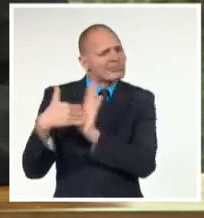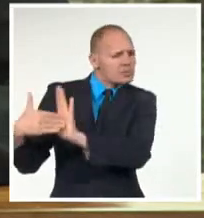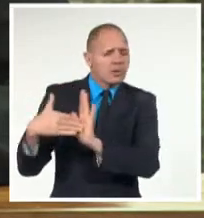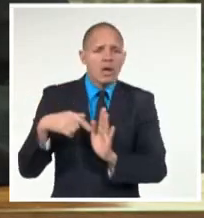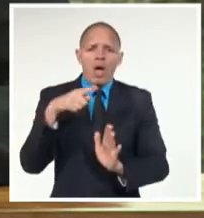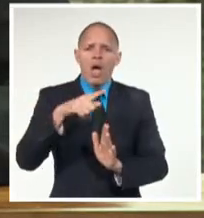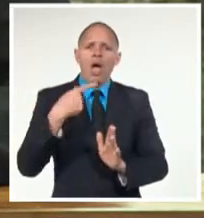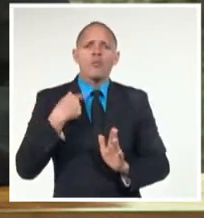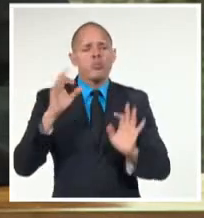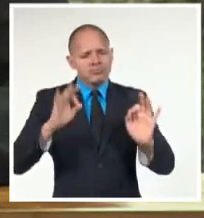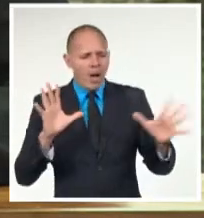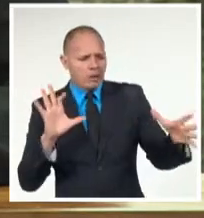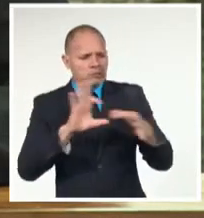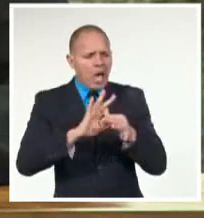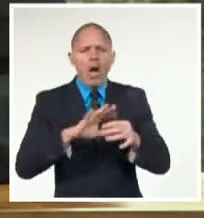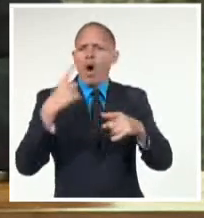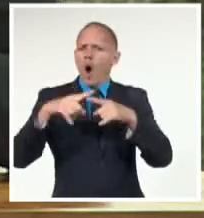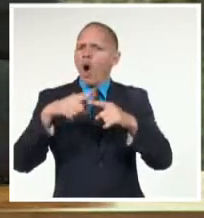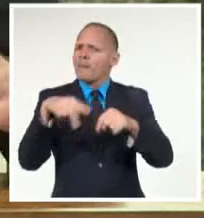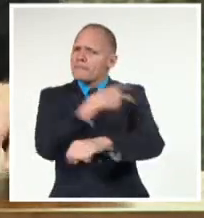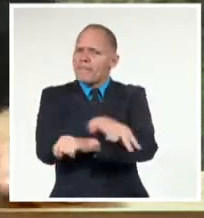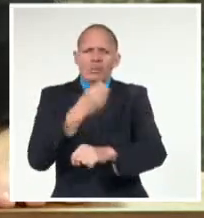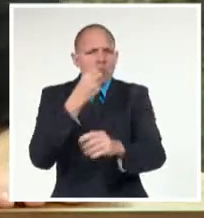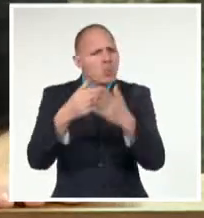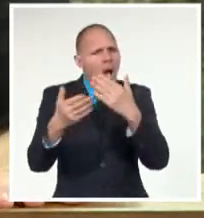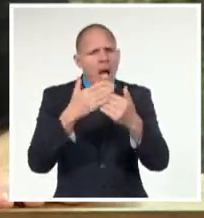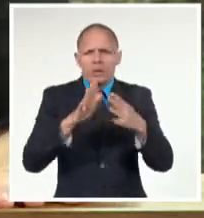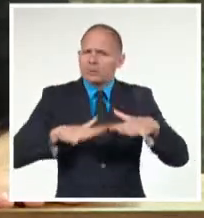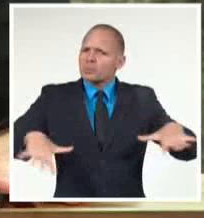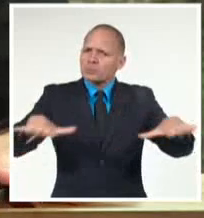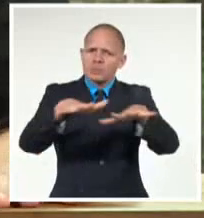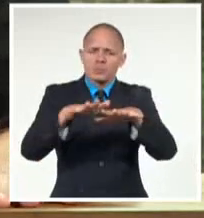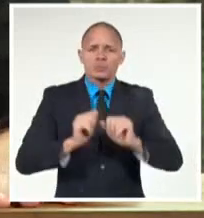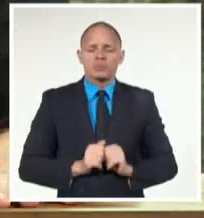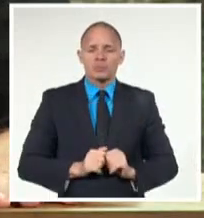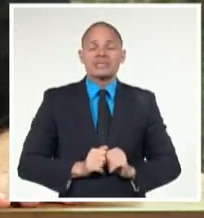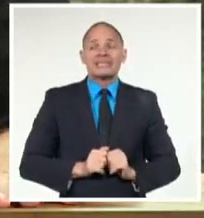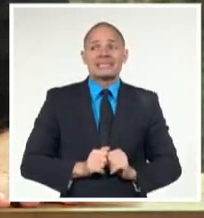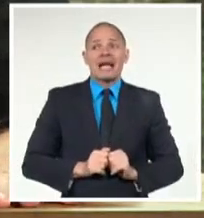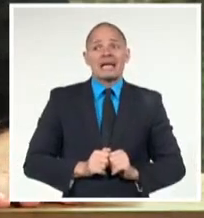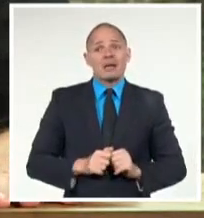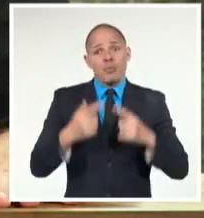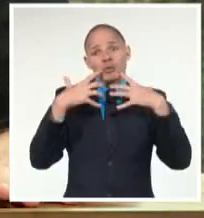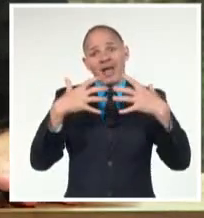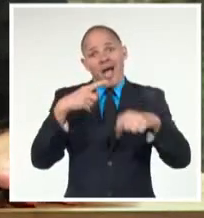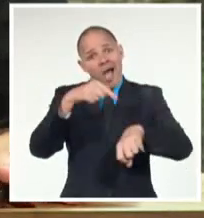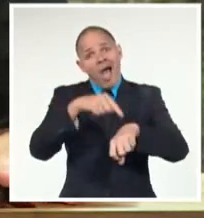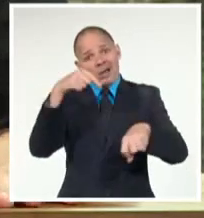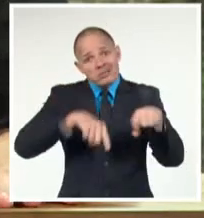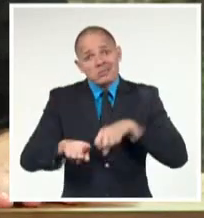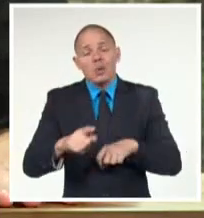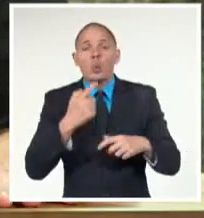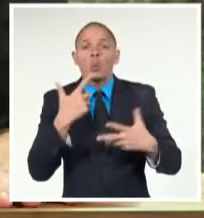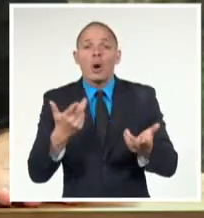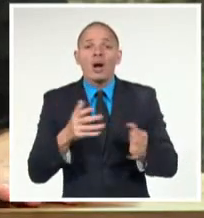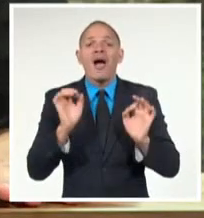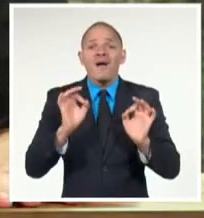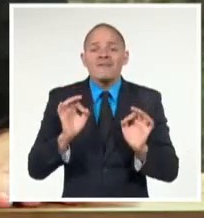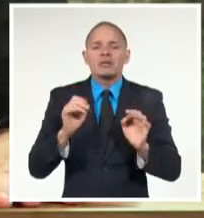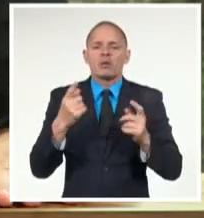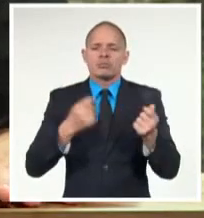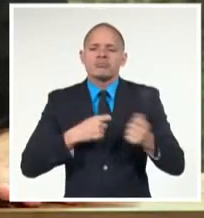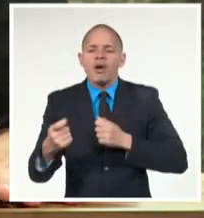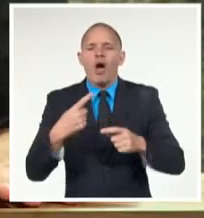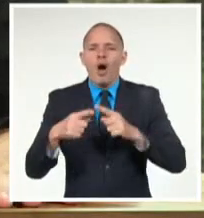con el resto de las naciones. Ahora más que nunca, revisten especial importancia el impulso a la cooperación económica